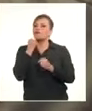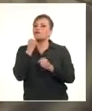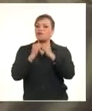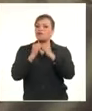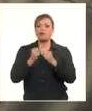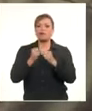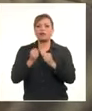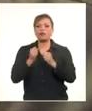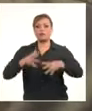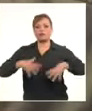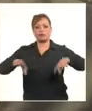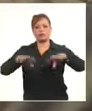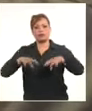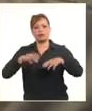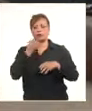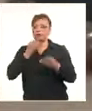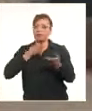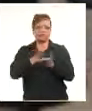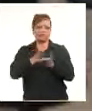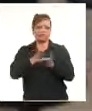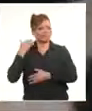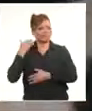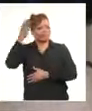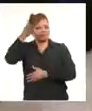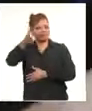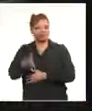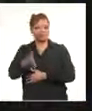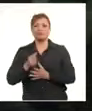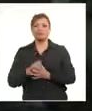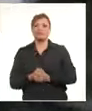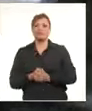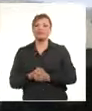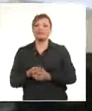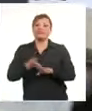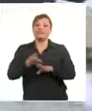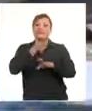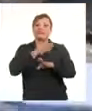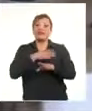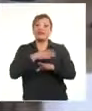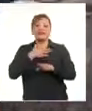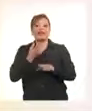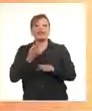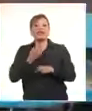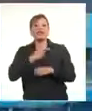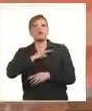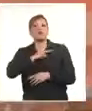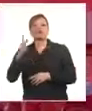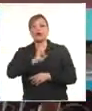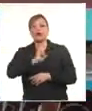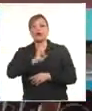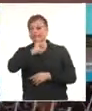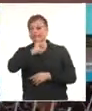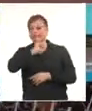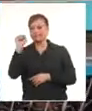si no desfallece su voluntad de vencer.